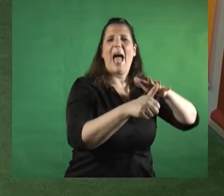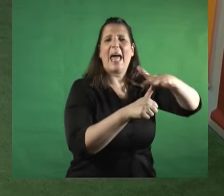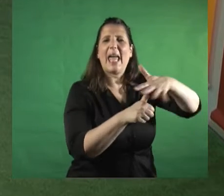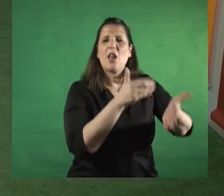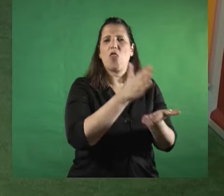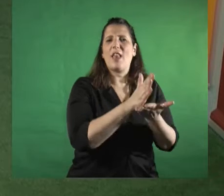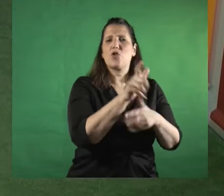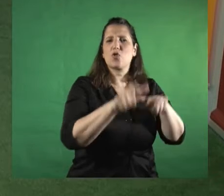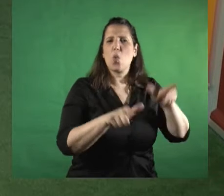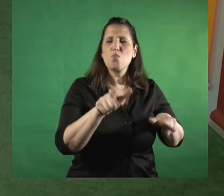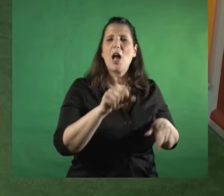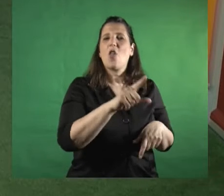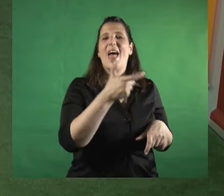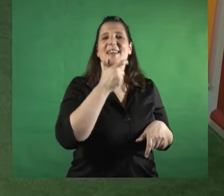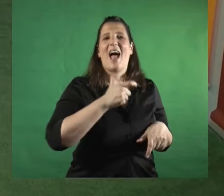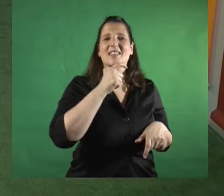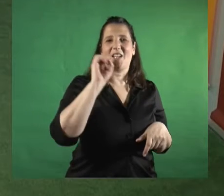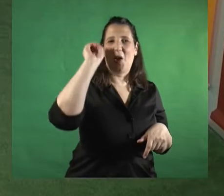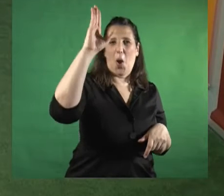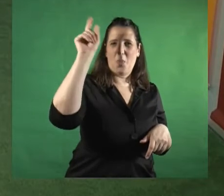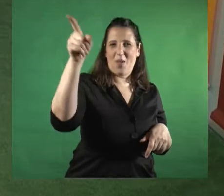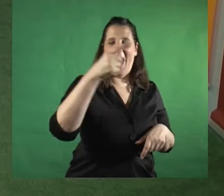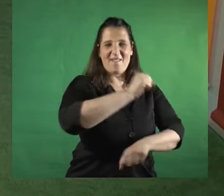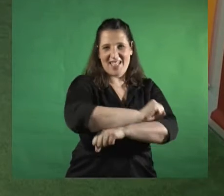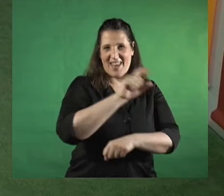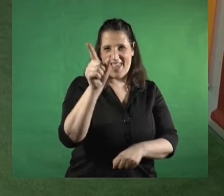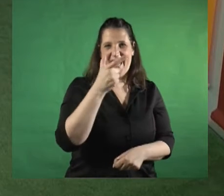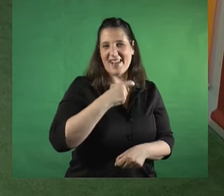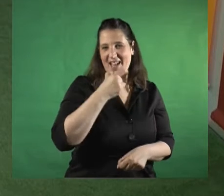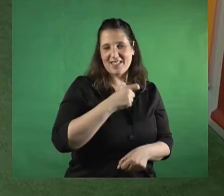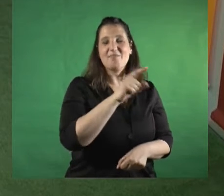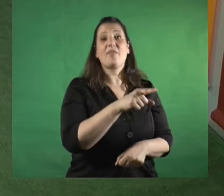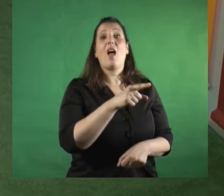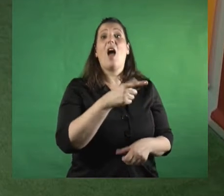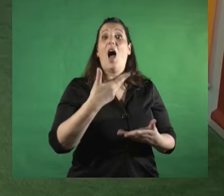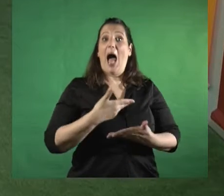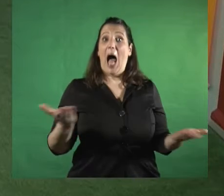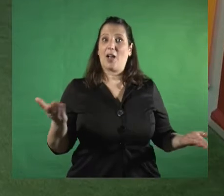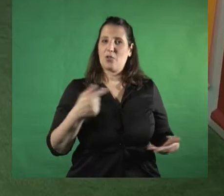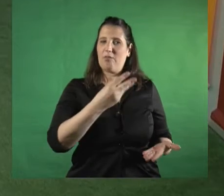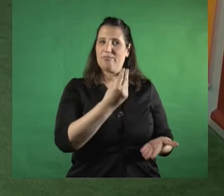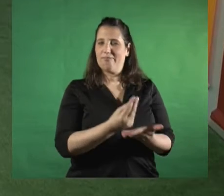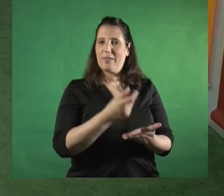representante del Racing Club de Avellaneda en el acto de presentación de esta campaña.